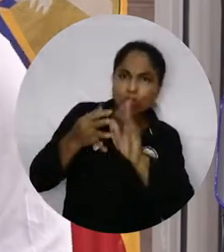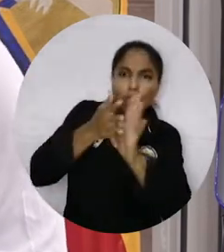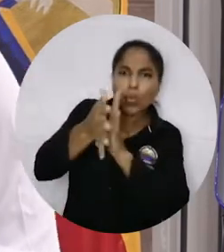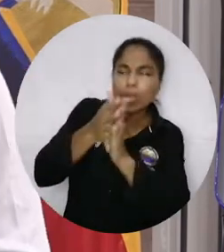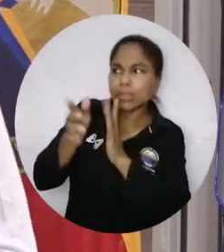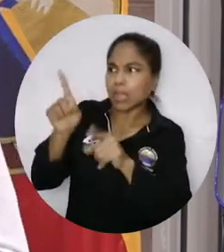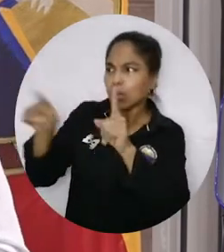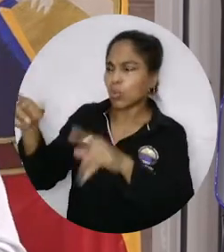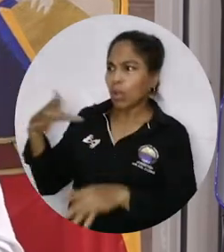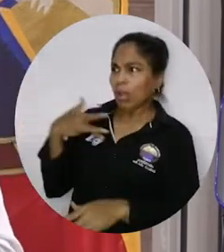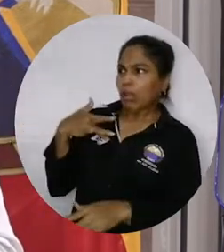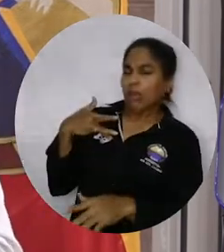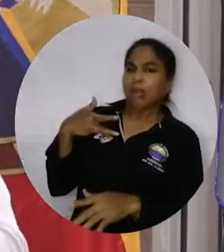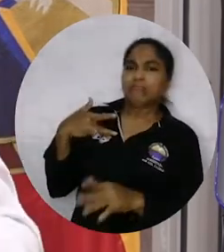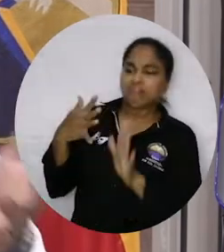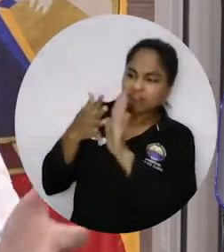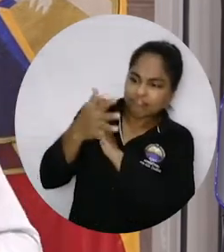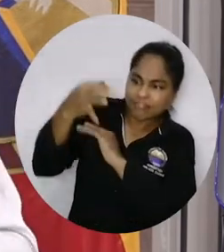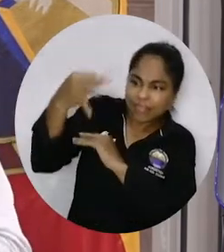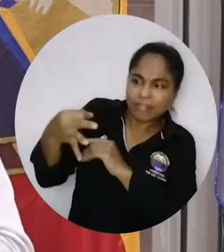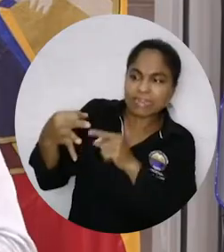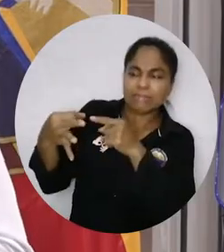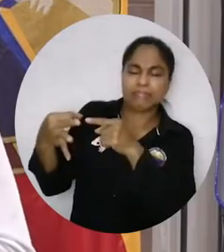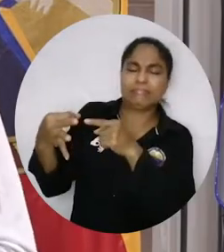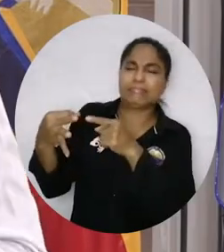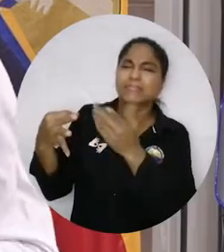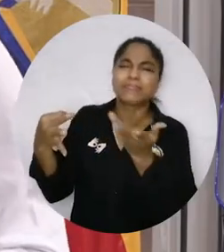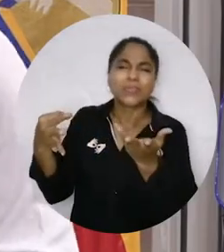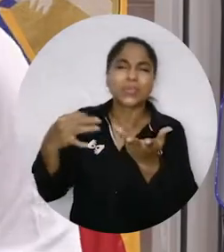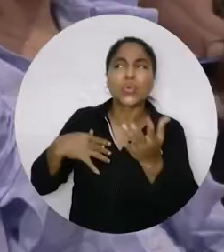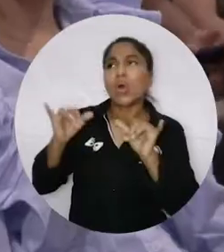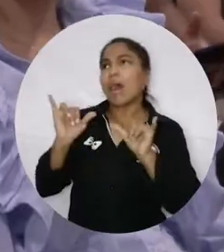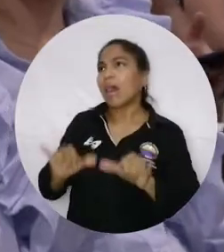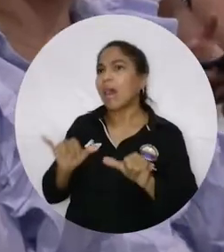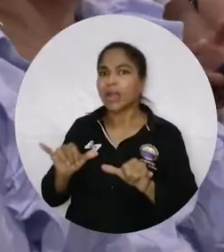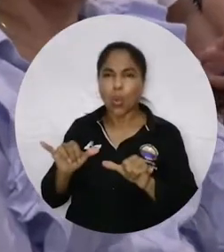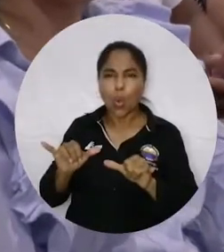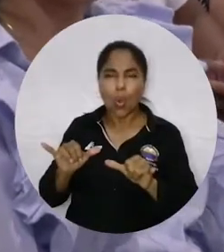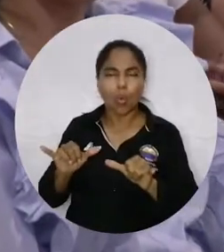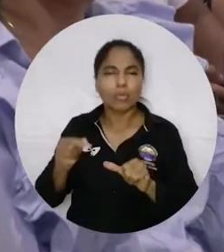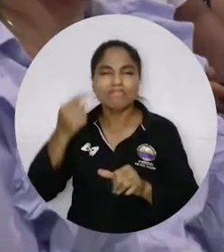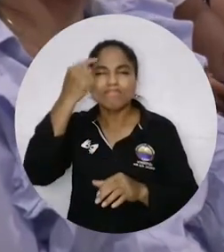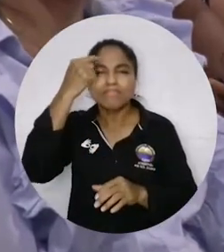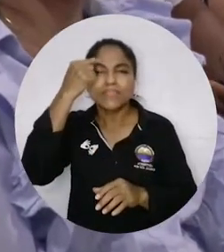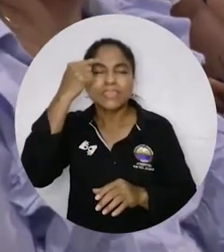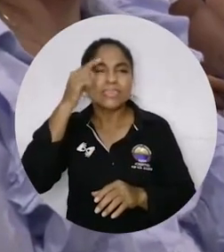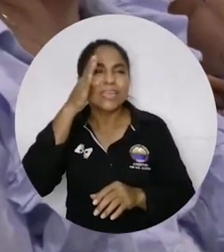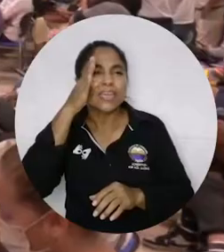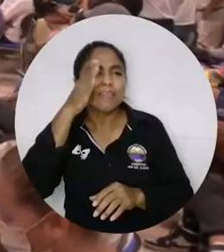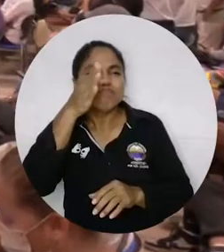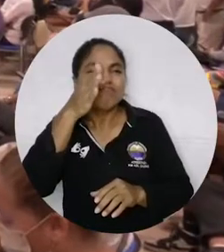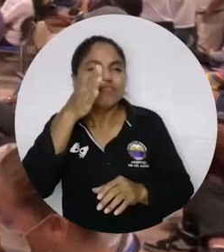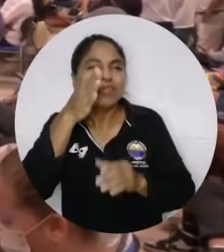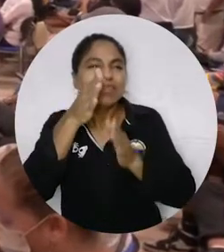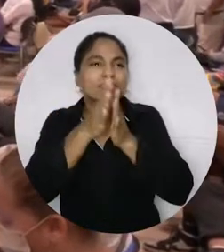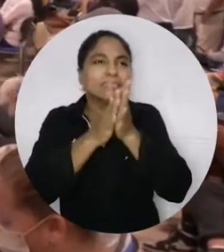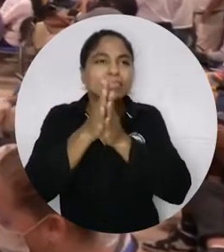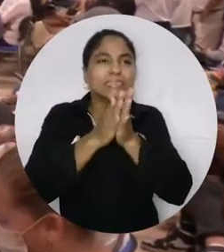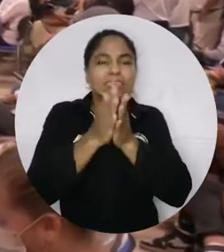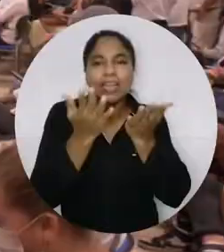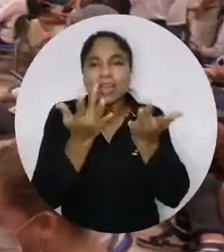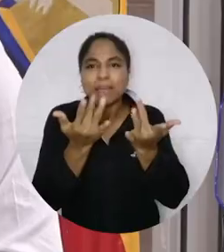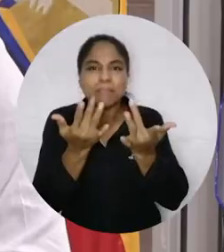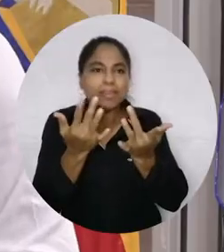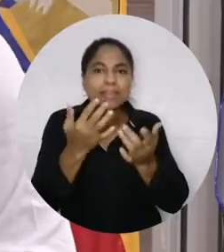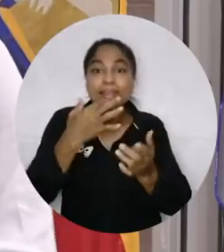incomodan por su desnudez, por lo cruda y dura que son, pero no nos quedemos en eso, quedémonos en la esperanza que nos da la